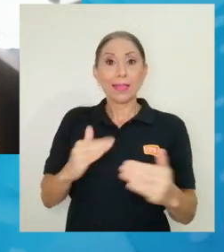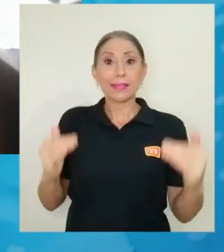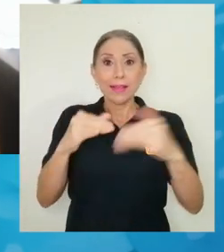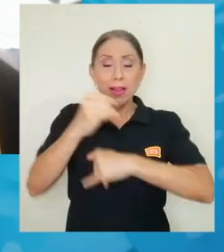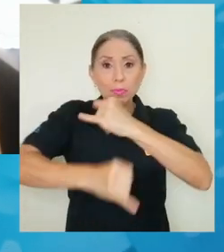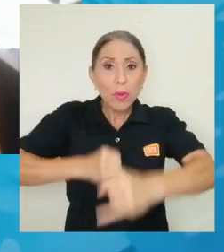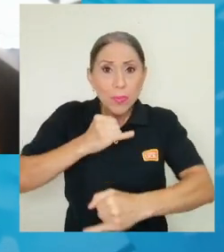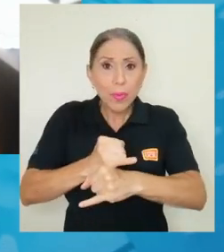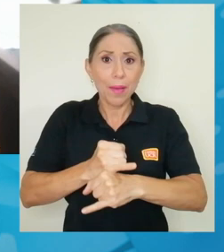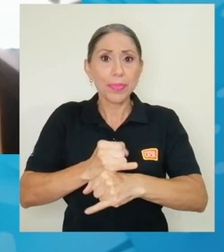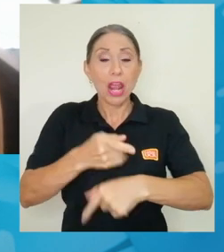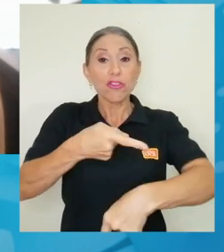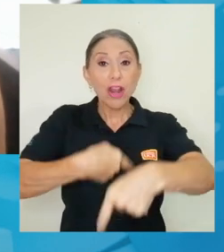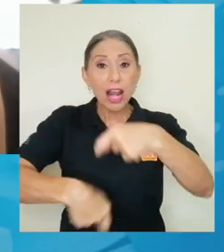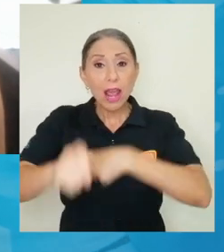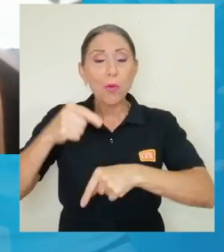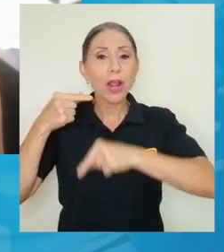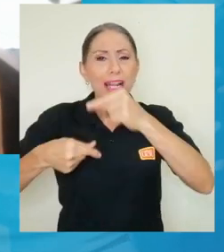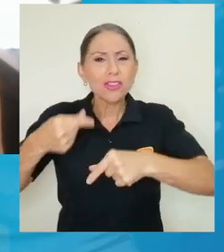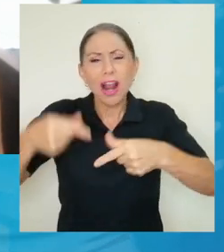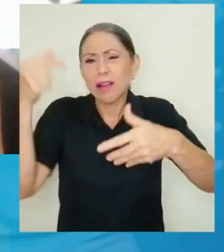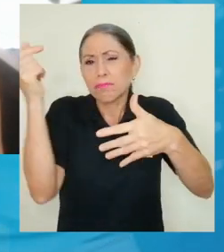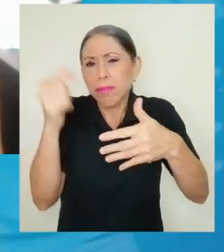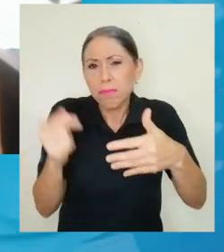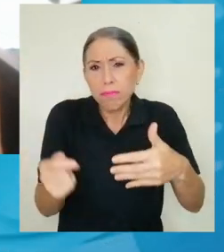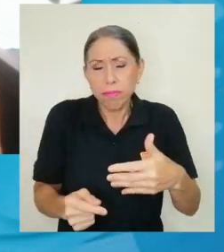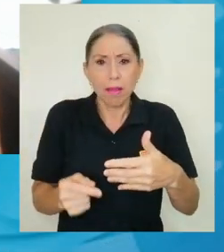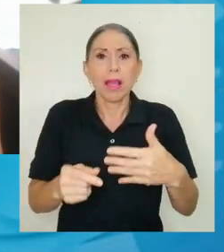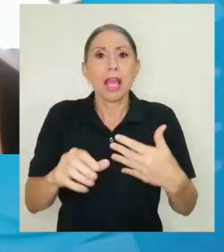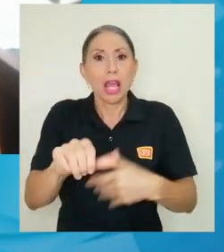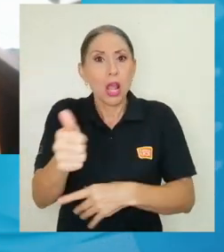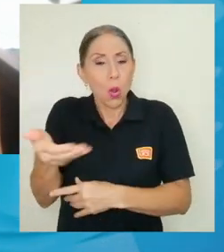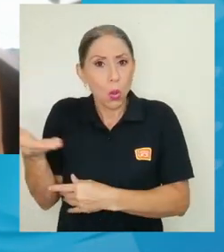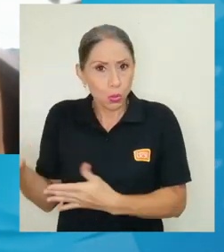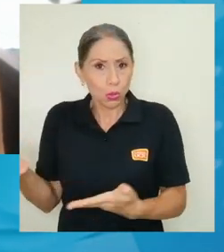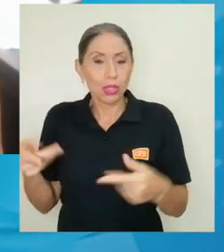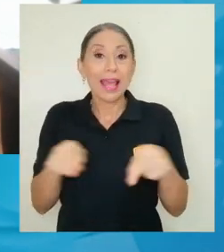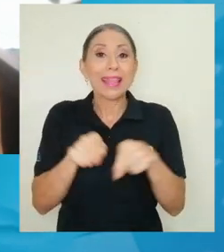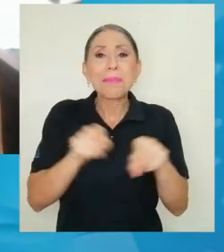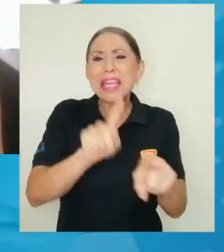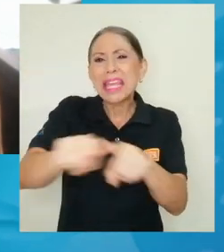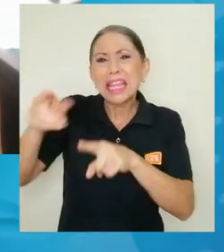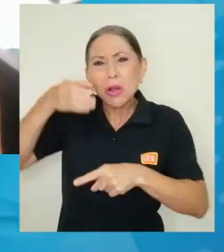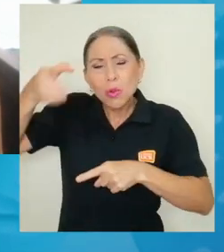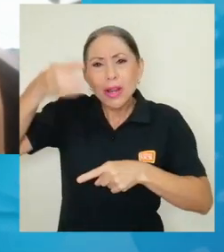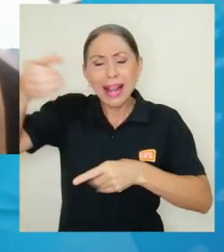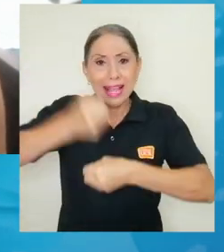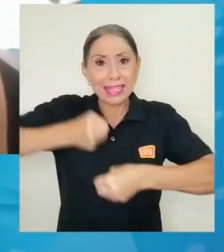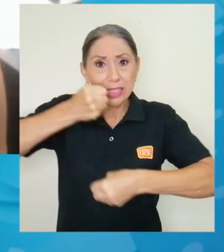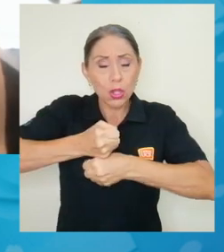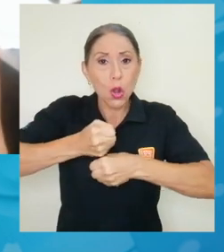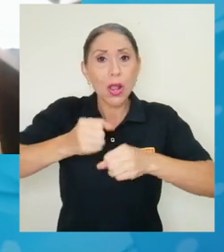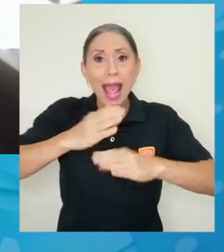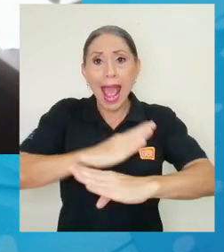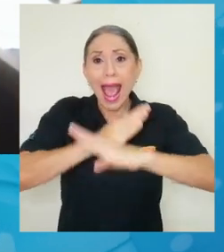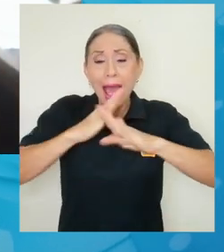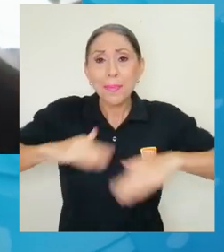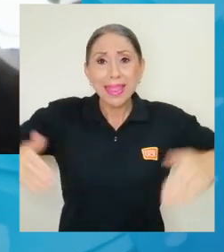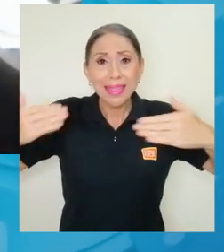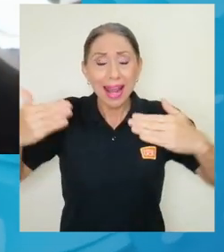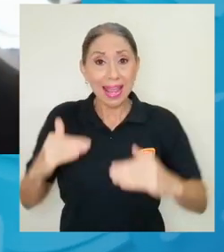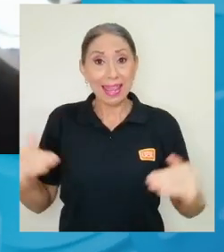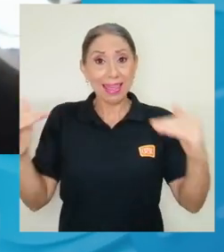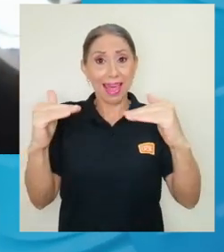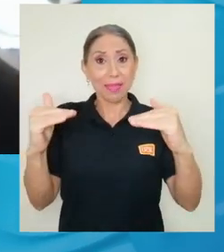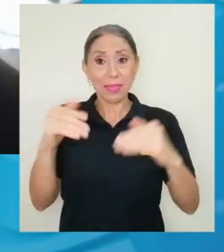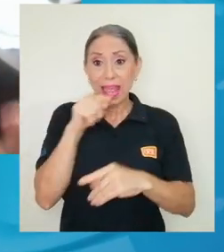internacionalización, relevo generacional, etcétera. Entre otros más indicados, interculturalidad, gestión ambiental, equidad. ¿Cómo se ven